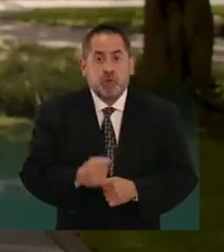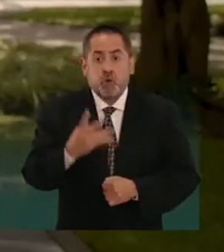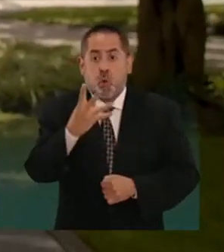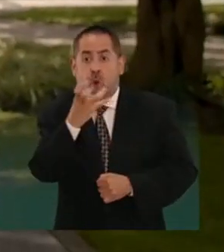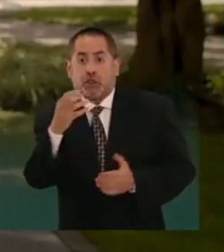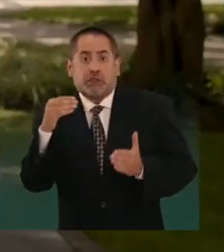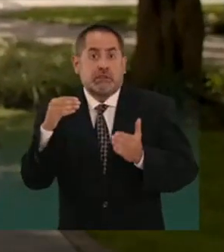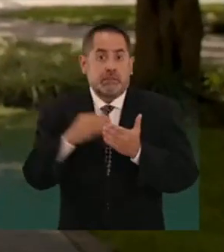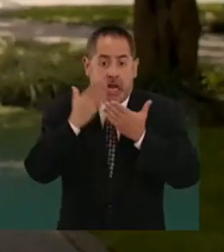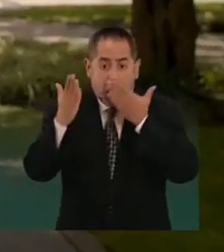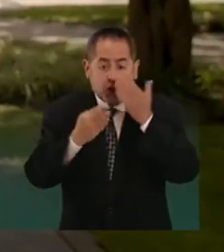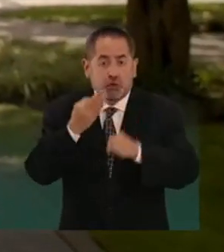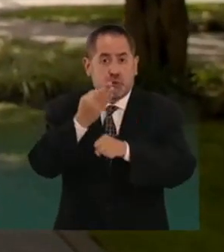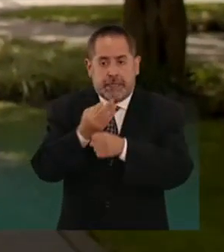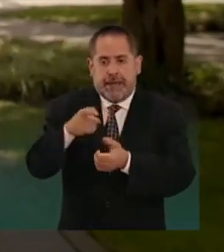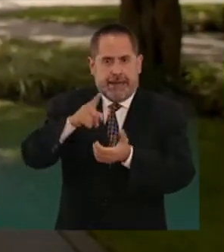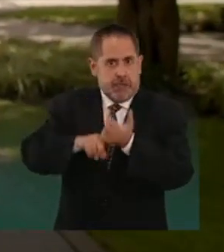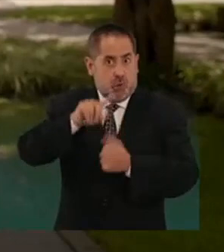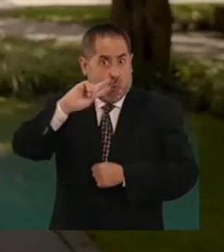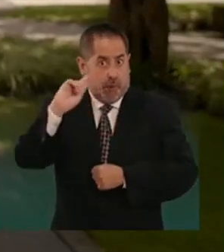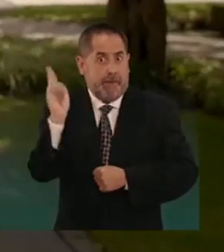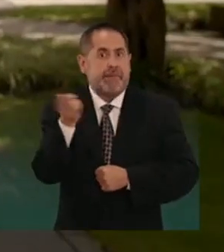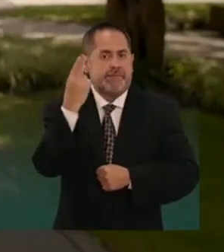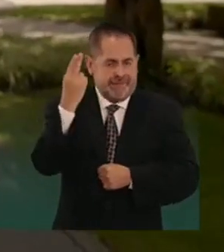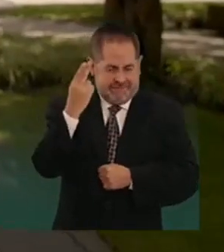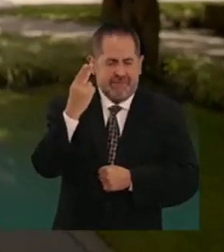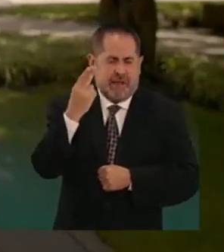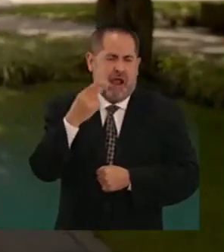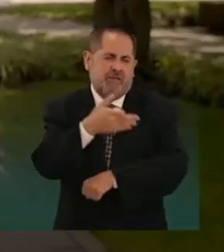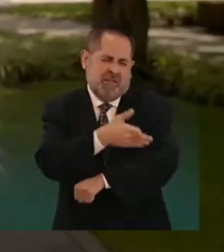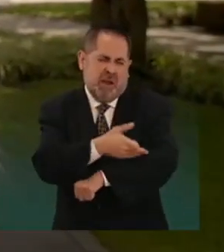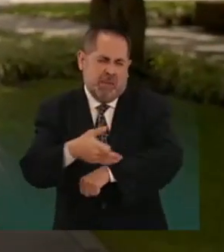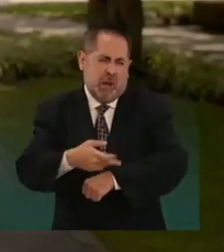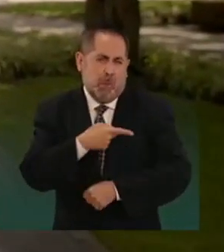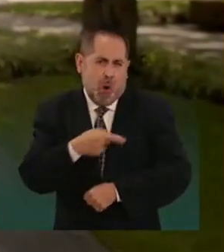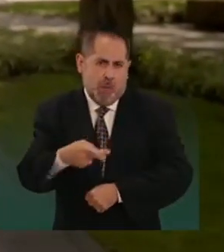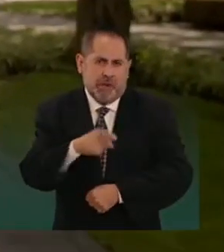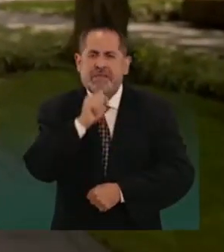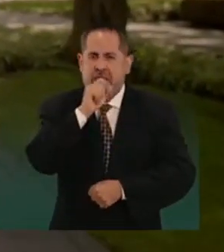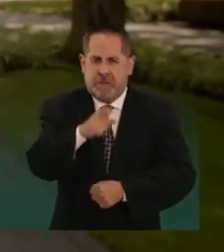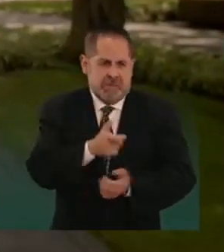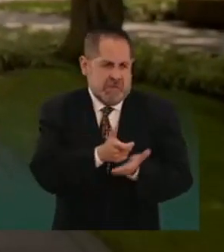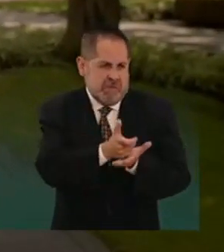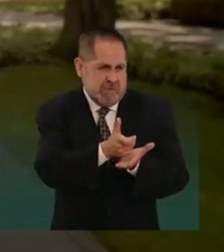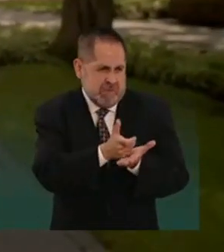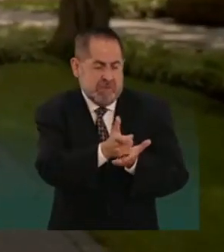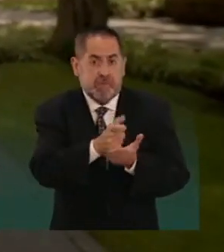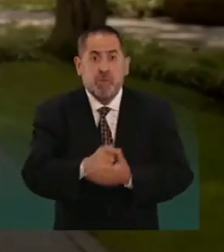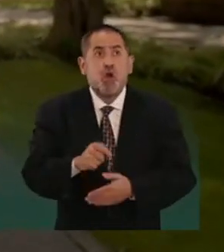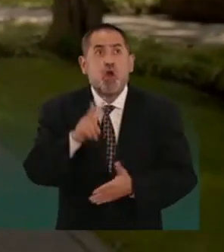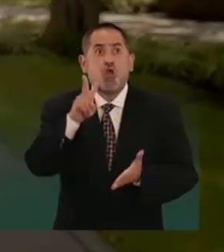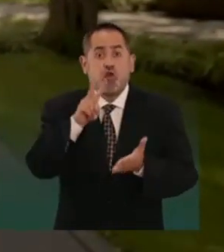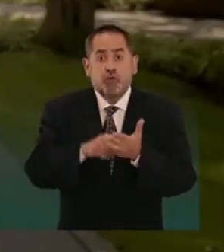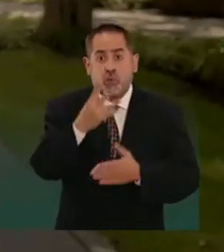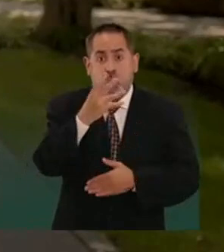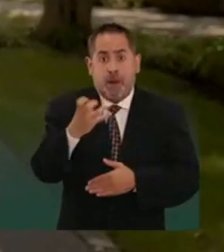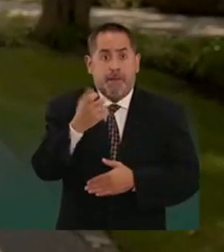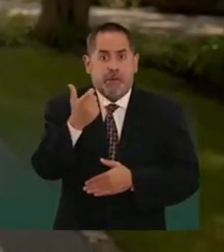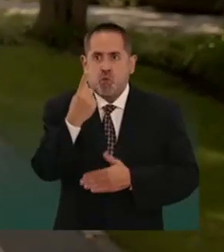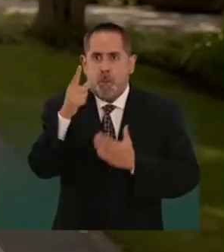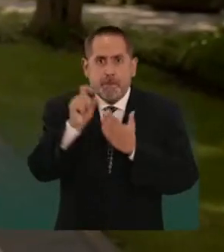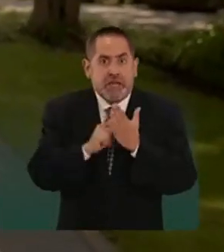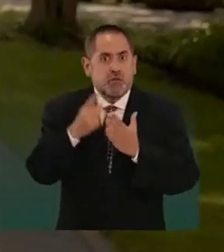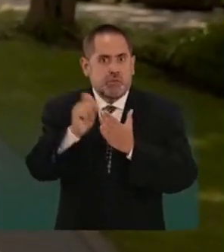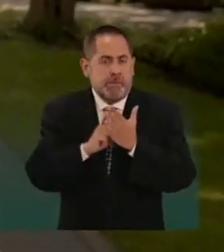400 mil estudiantes de nivel universitario de familias pobres reciben 2 mil